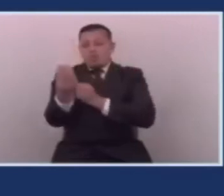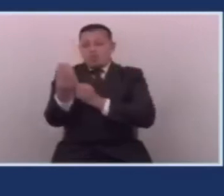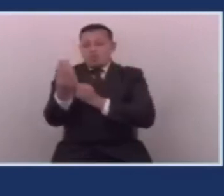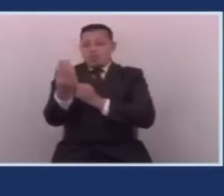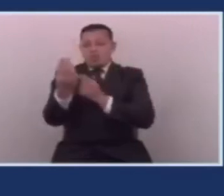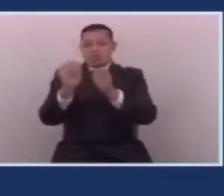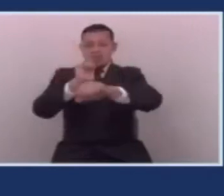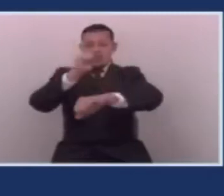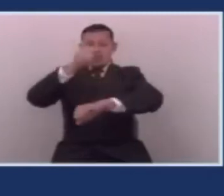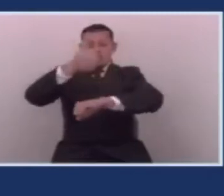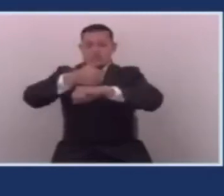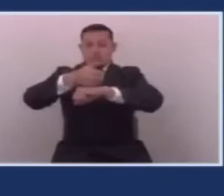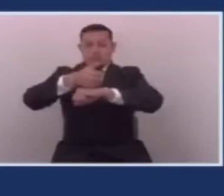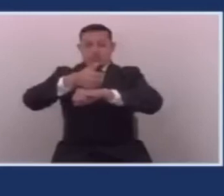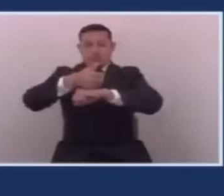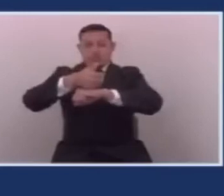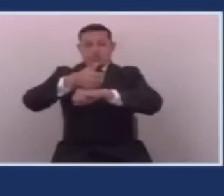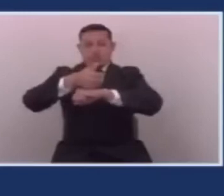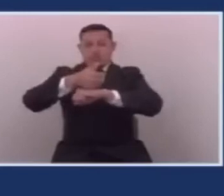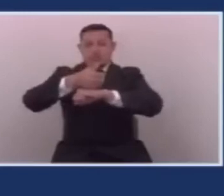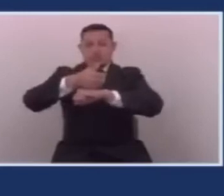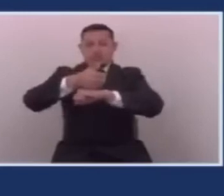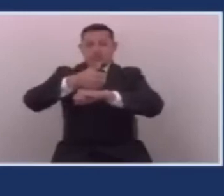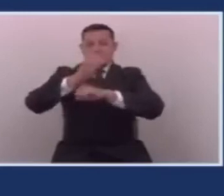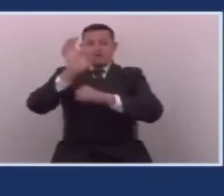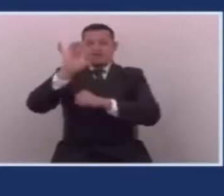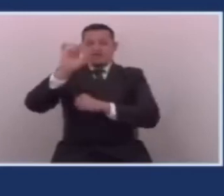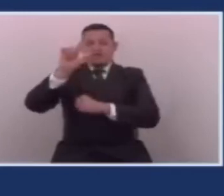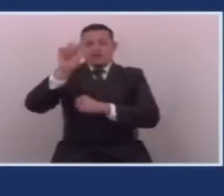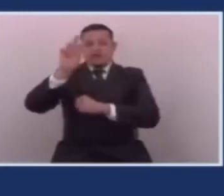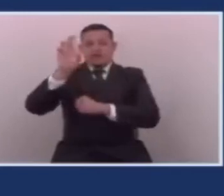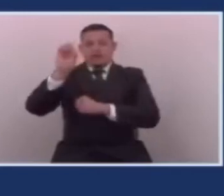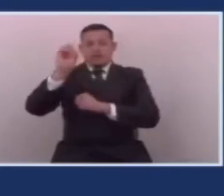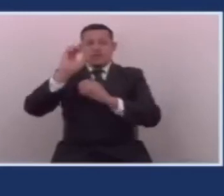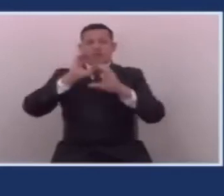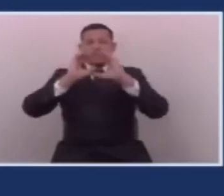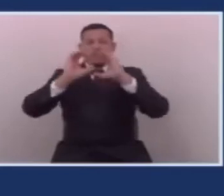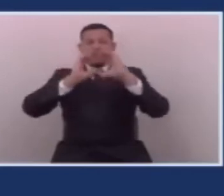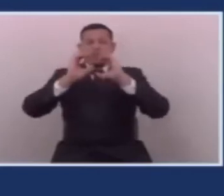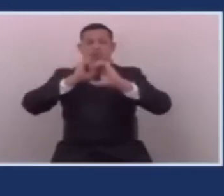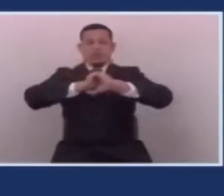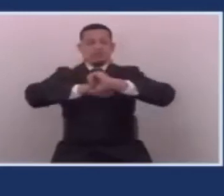autodenominarme filtro para la comunicación.